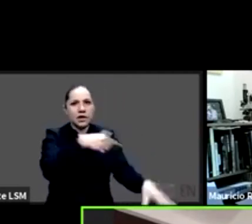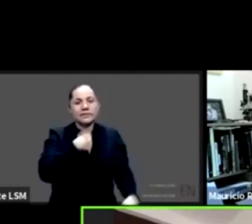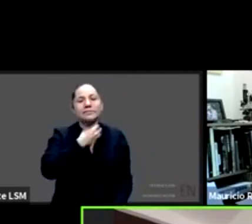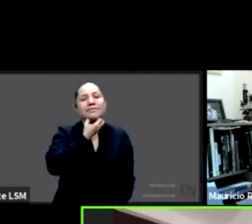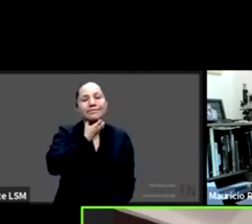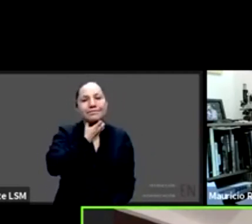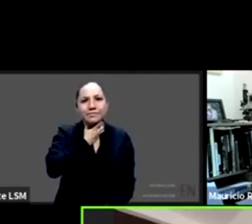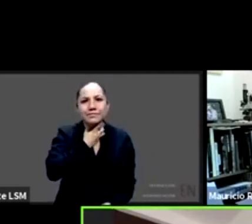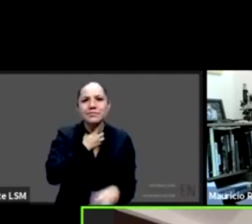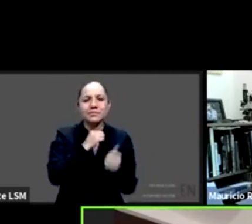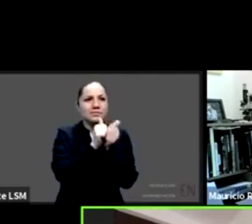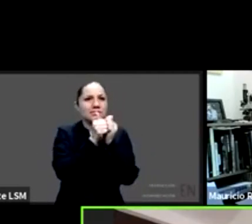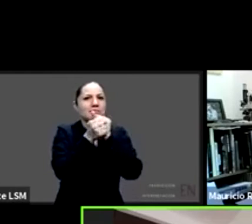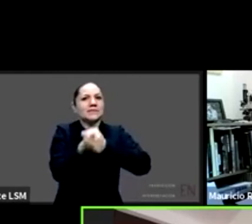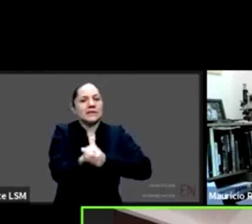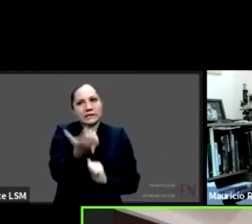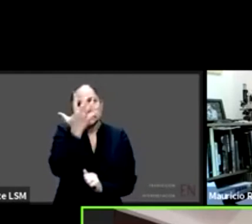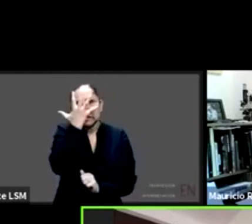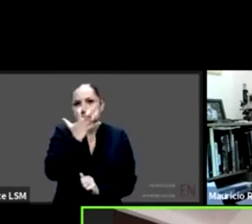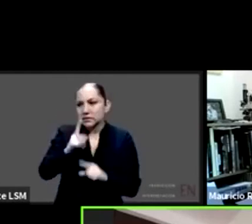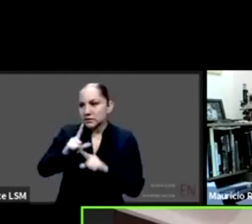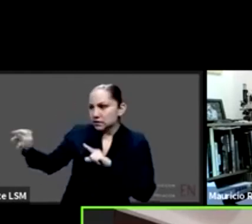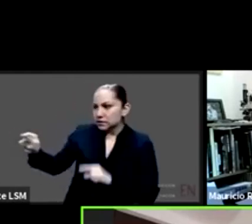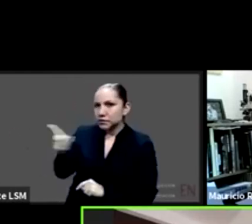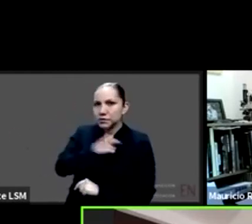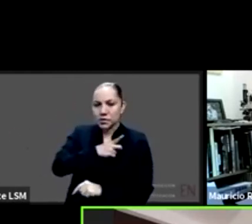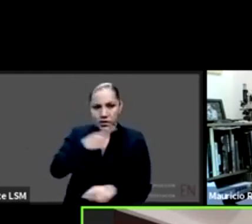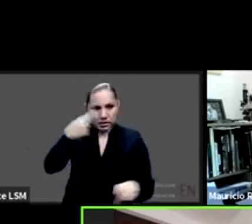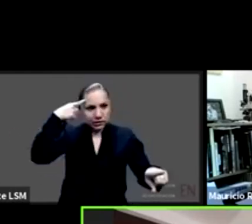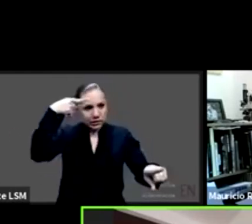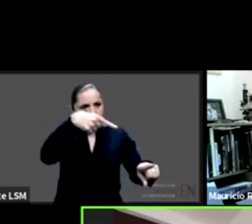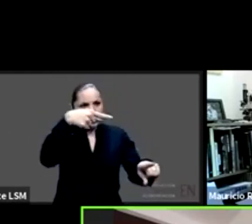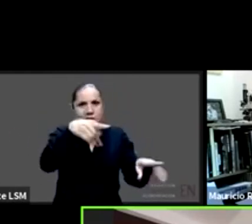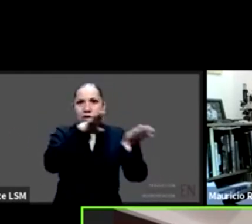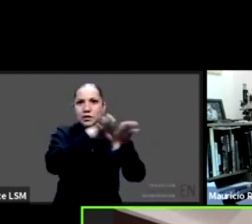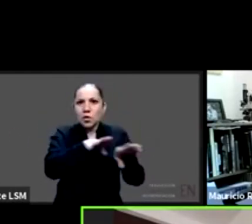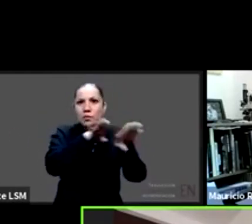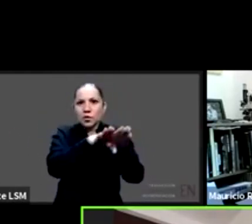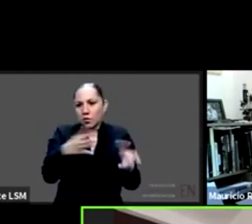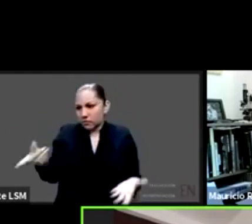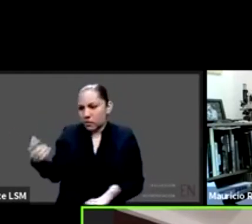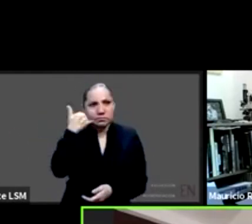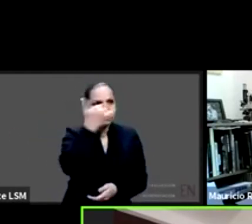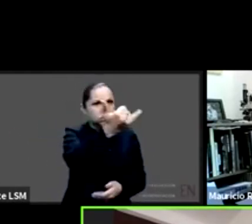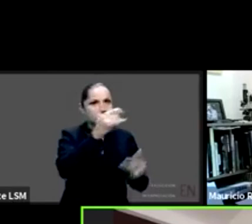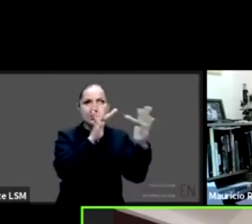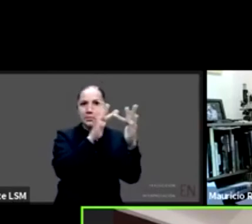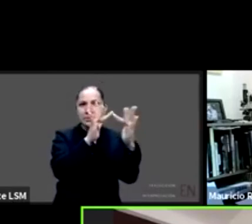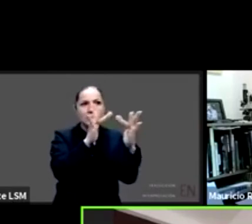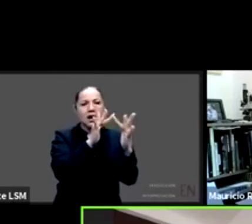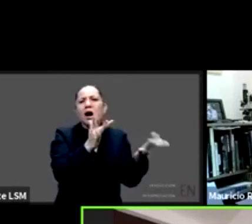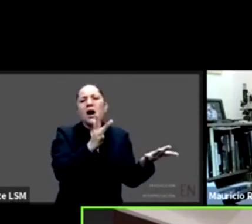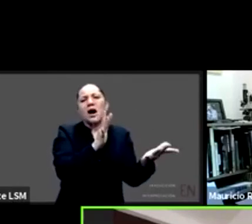enfermera enfermero que los ayude a canalizarse a sus pacientes y llevar el tratamiento en la casa o sea